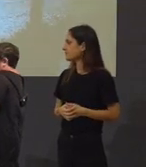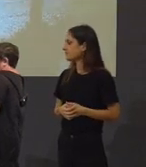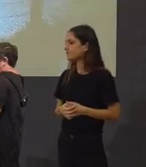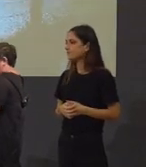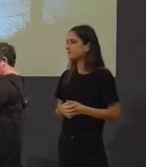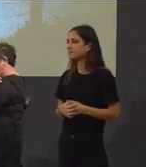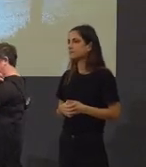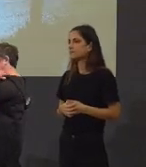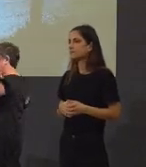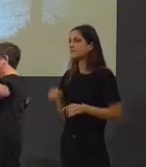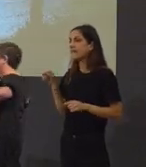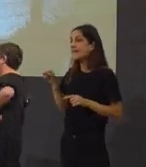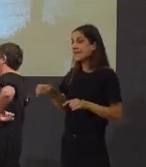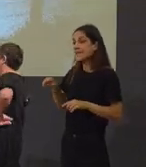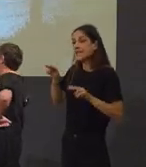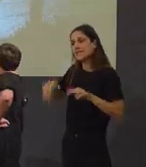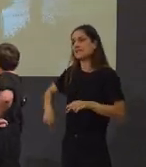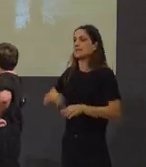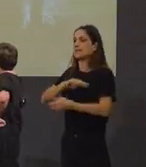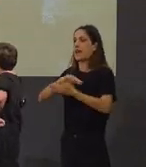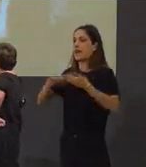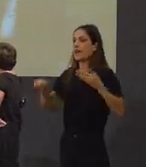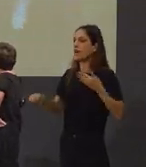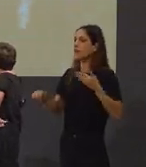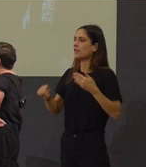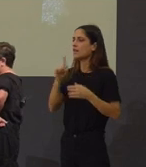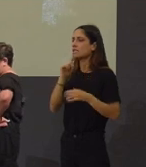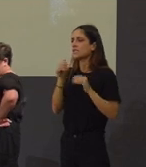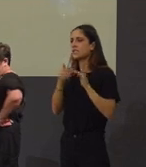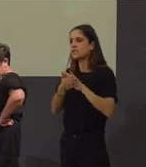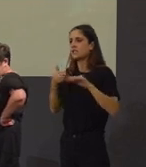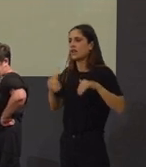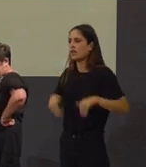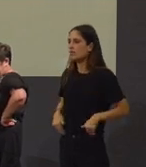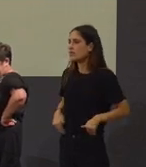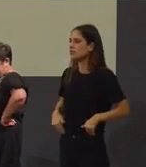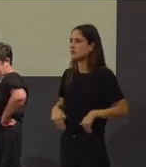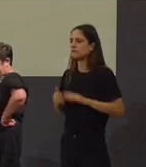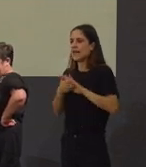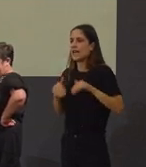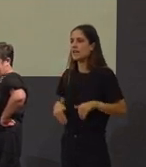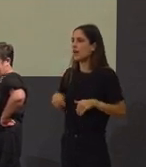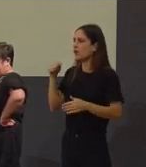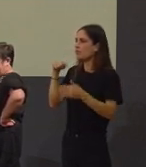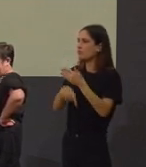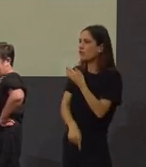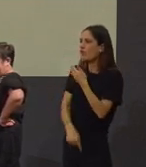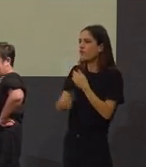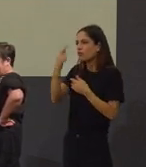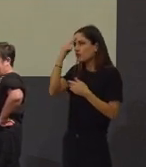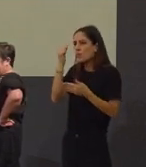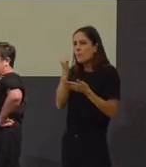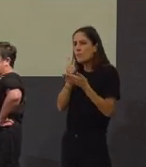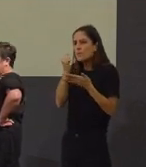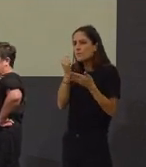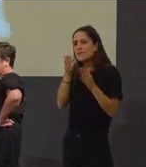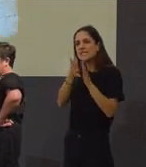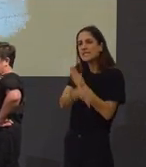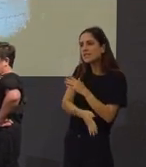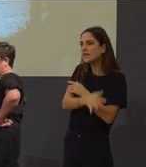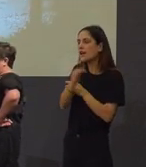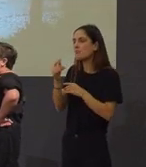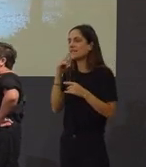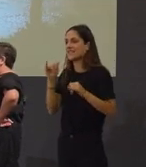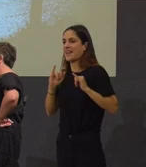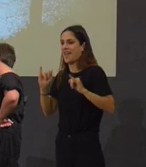Esta es Galicia. Tenaz, silenciosa, callada, profundamente mística y finamente alegre.